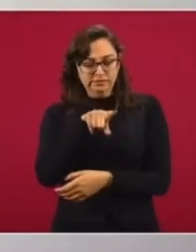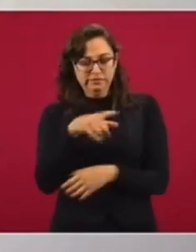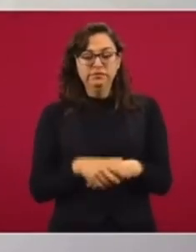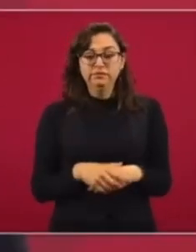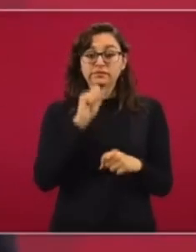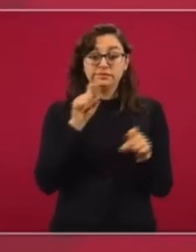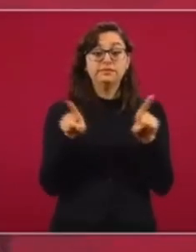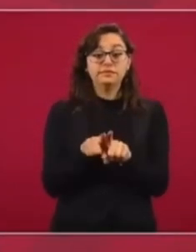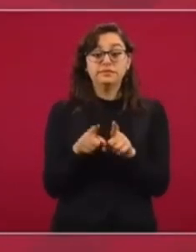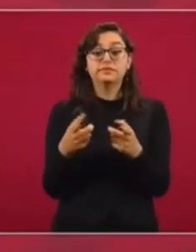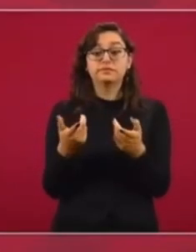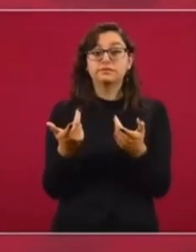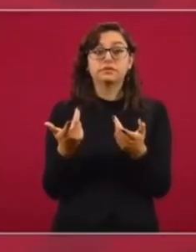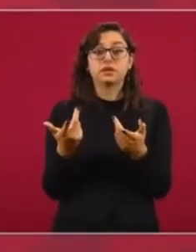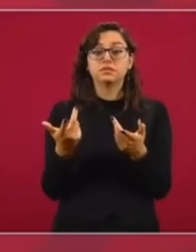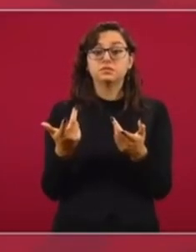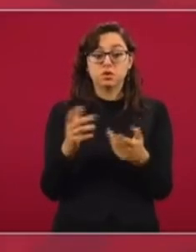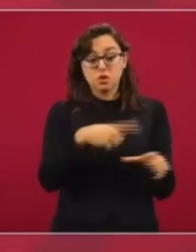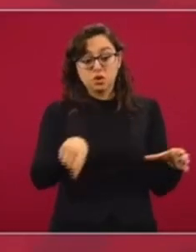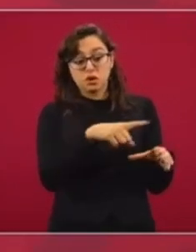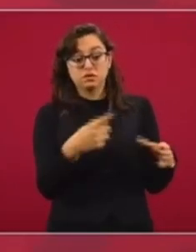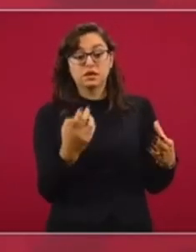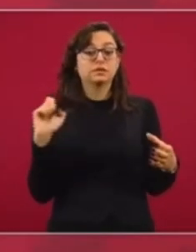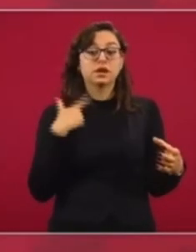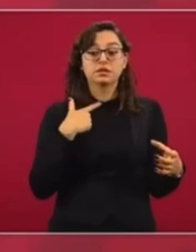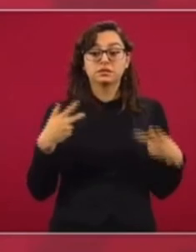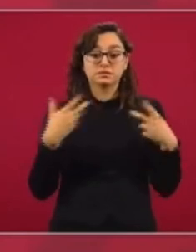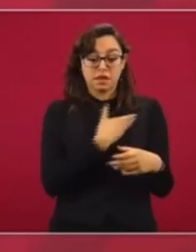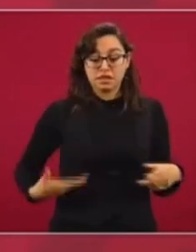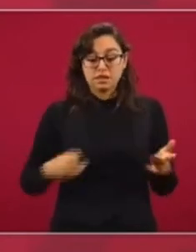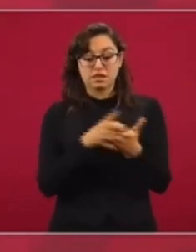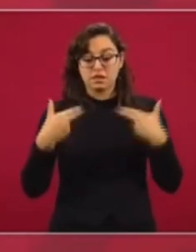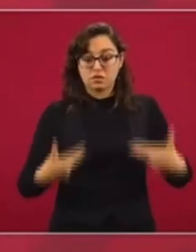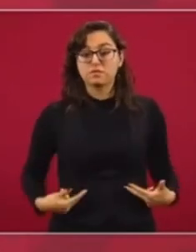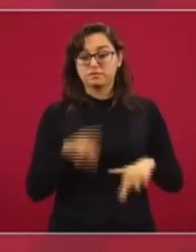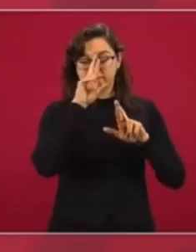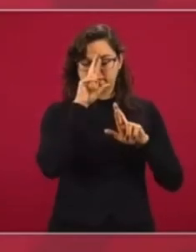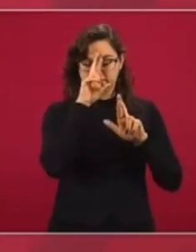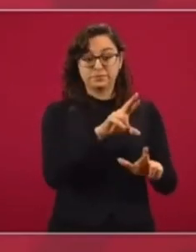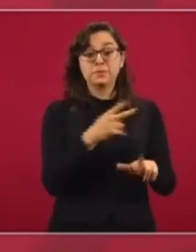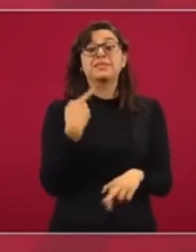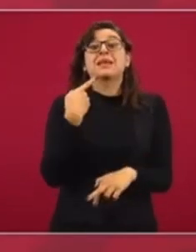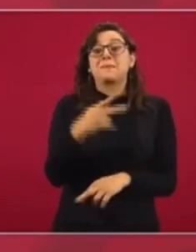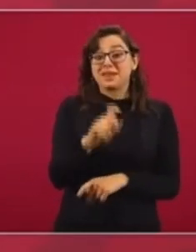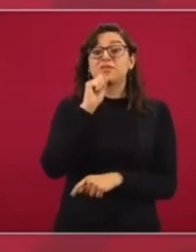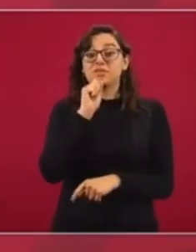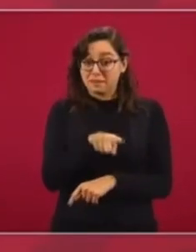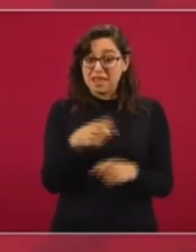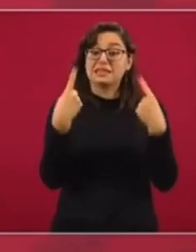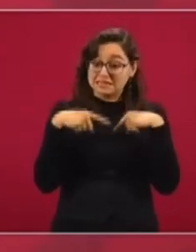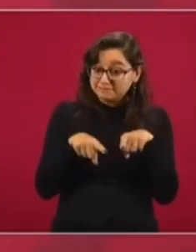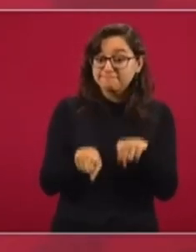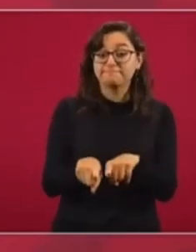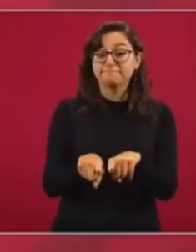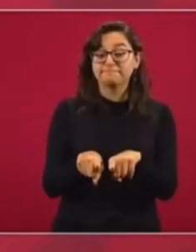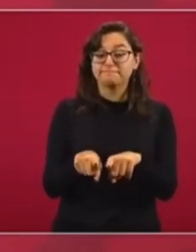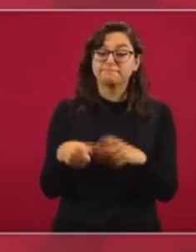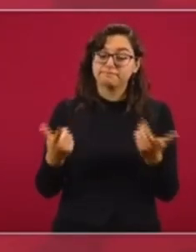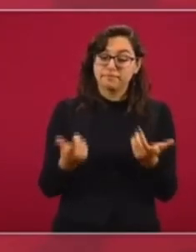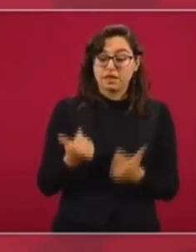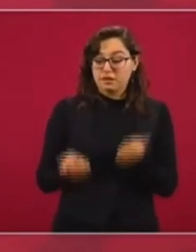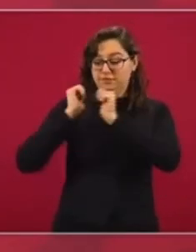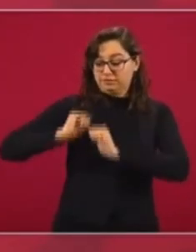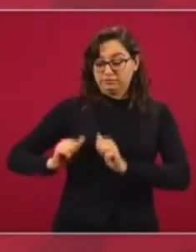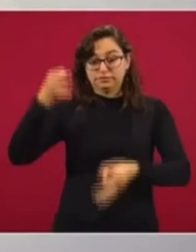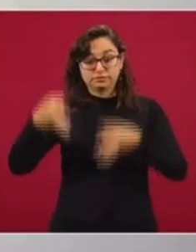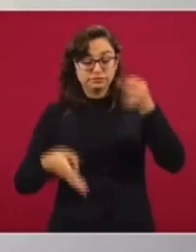desde luego cuidando que no se les afecte a los expresidentes sus derechos humanos, pero al mismo tiempo que las autoridades libremente